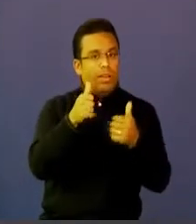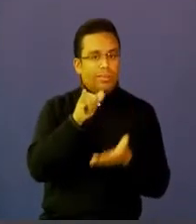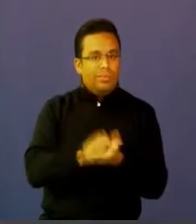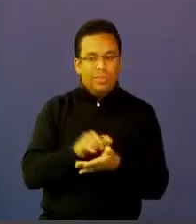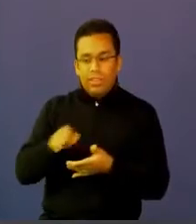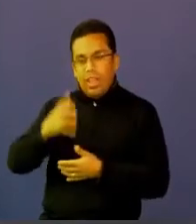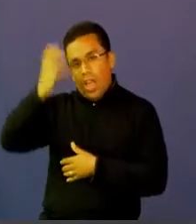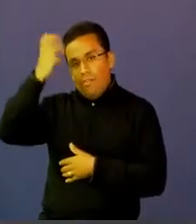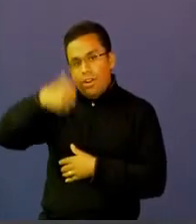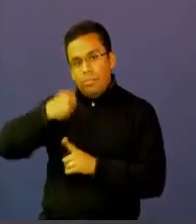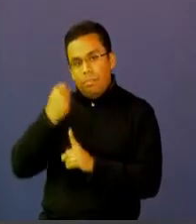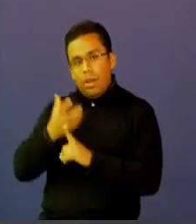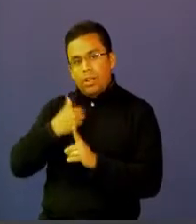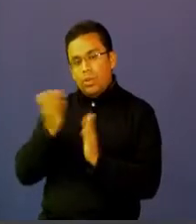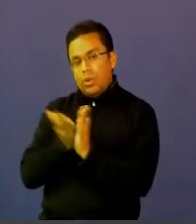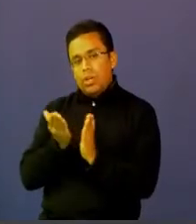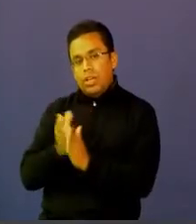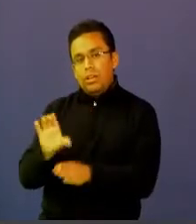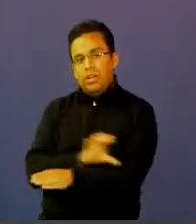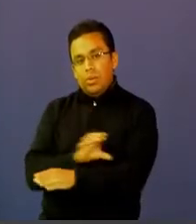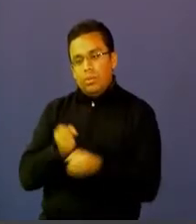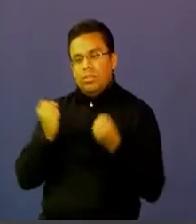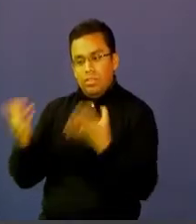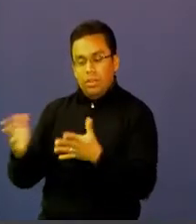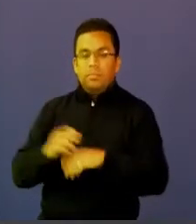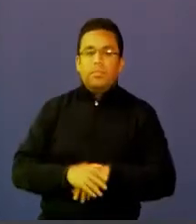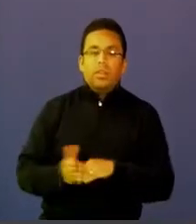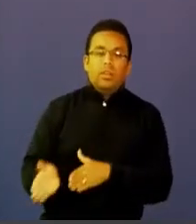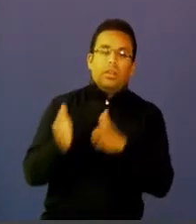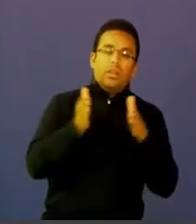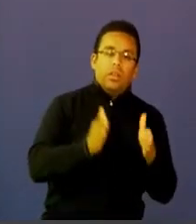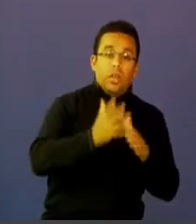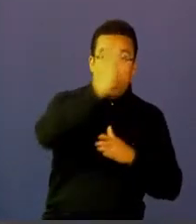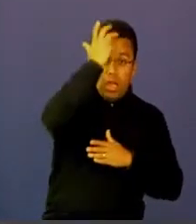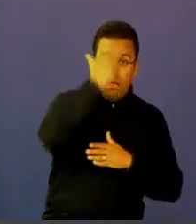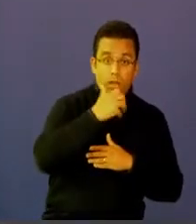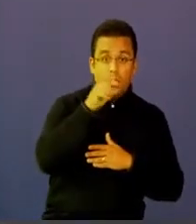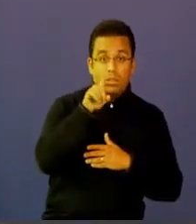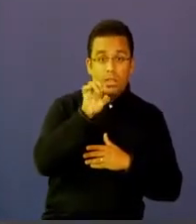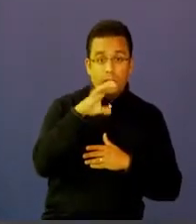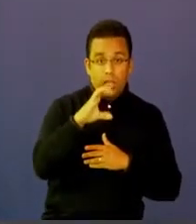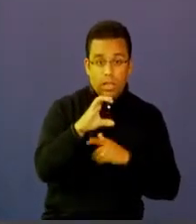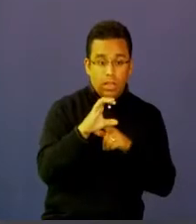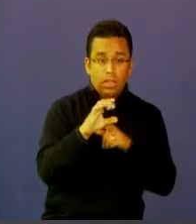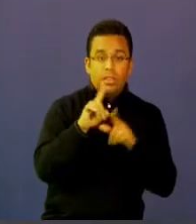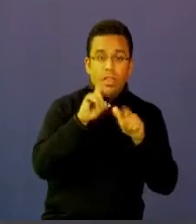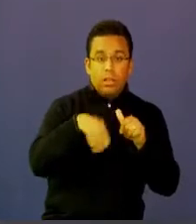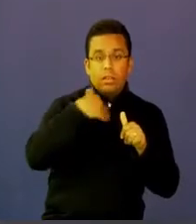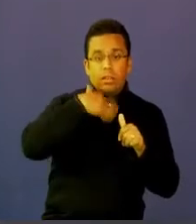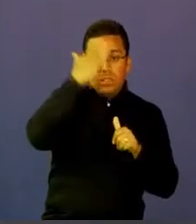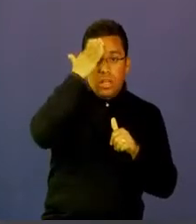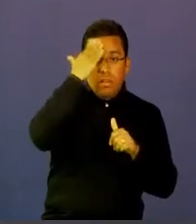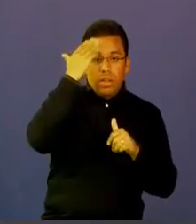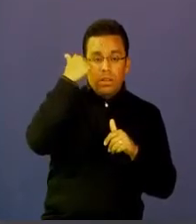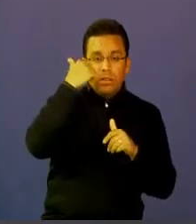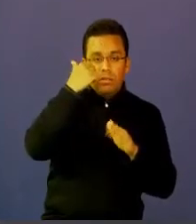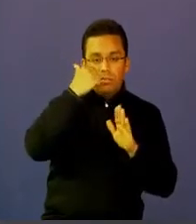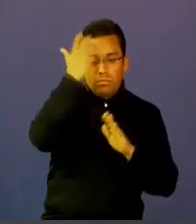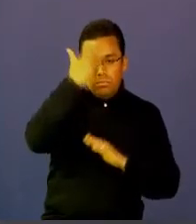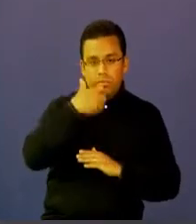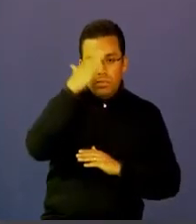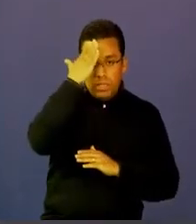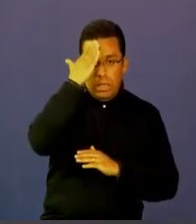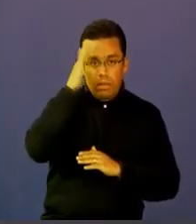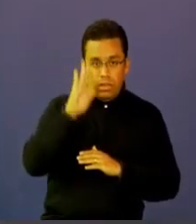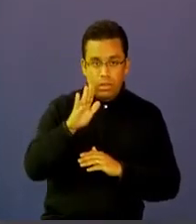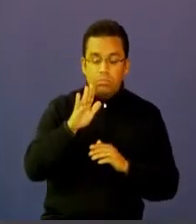computadores para educar, así lo ha encontrado la evaluación CESAC de factores asociados a prueba de saber, encontramos que definitivamente podemos